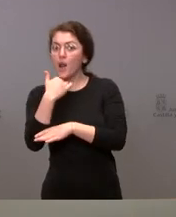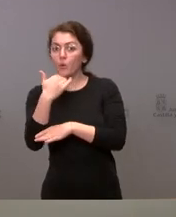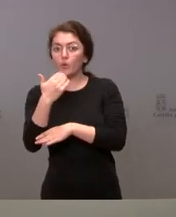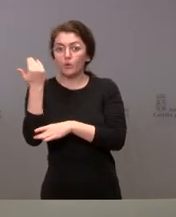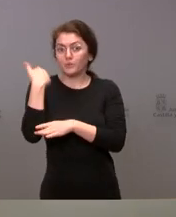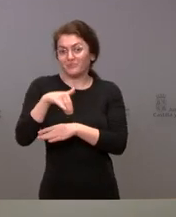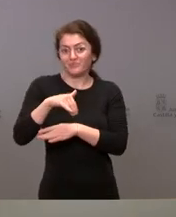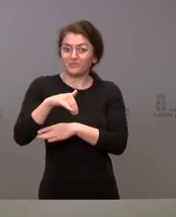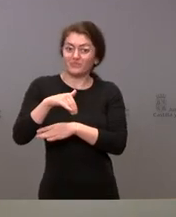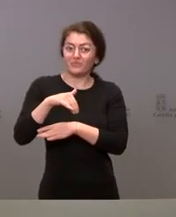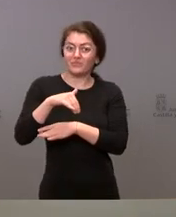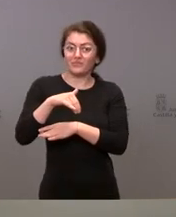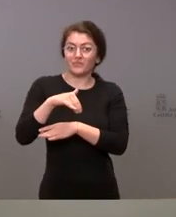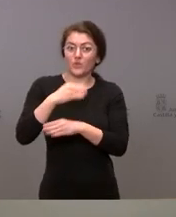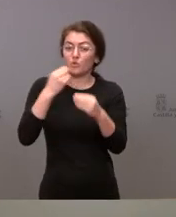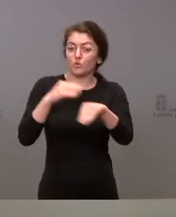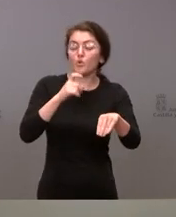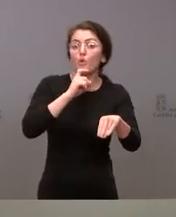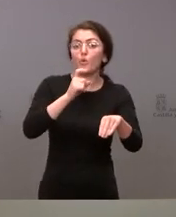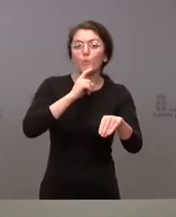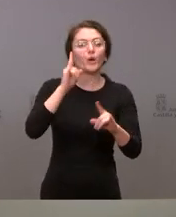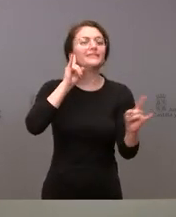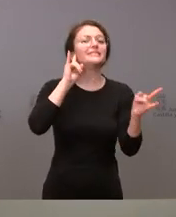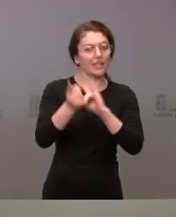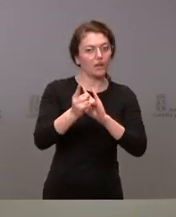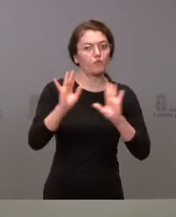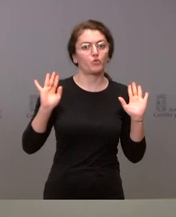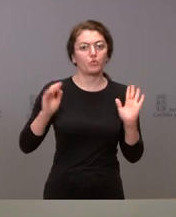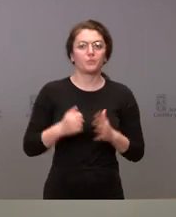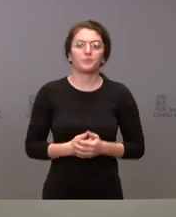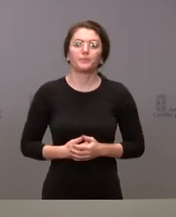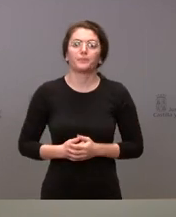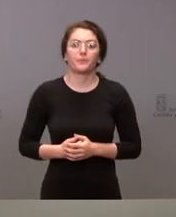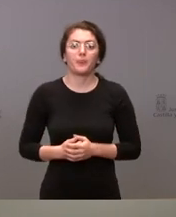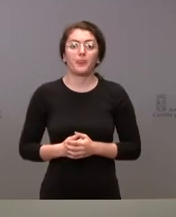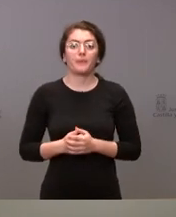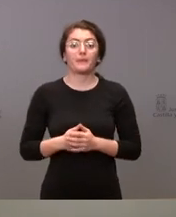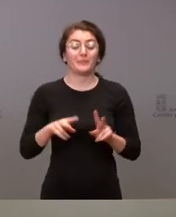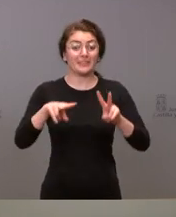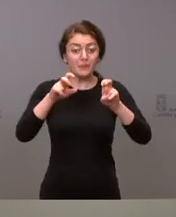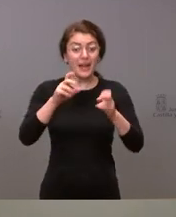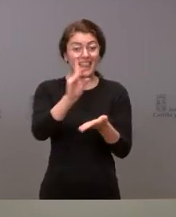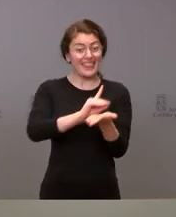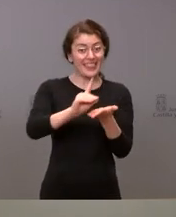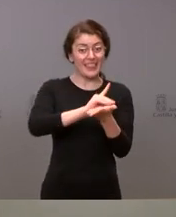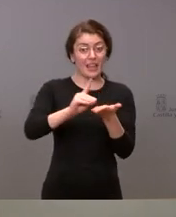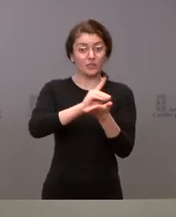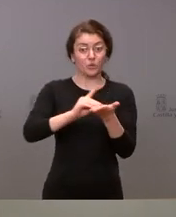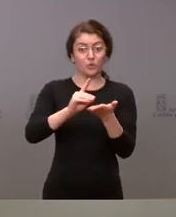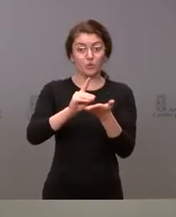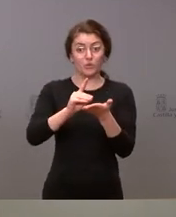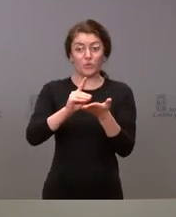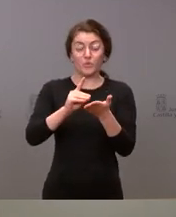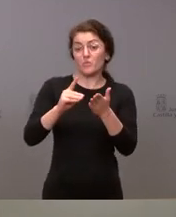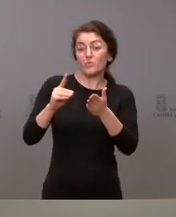como segunda línea de comunicación la vía telefónica. Las transmisiones de datos que se van a hacer desde estos dispositivos